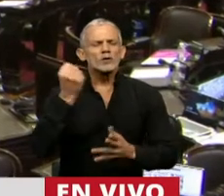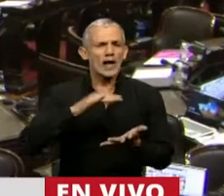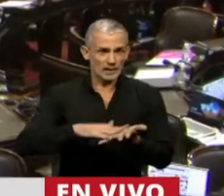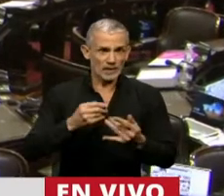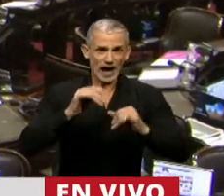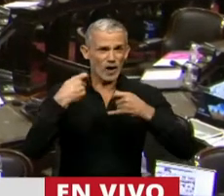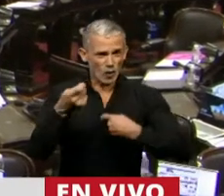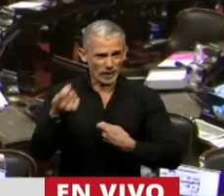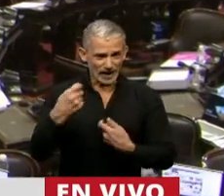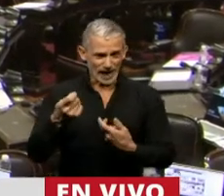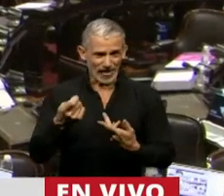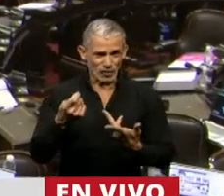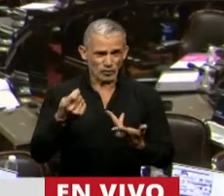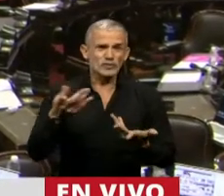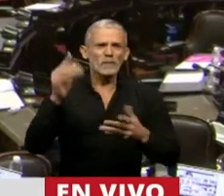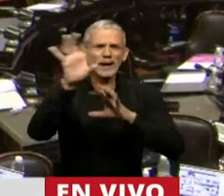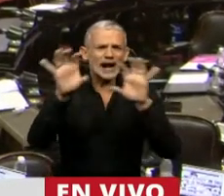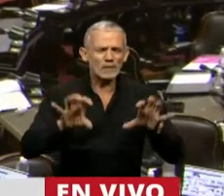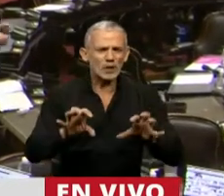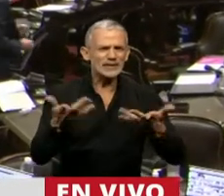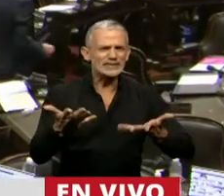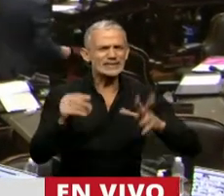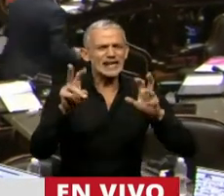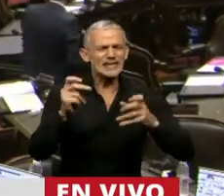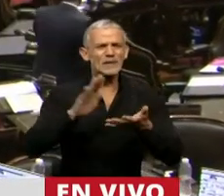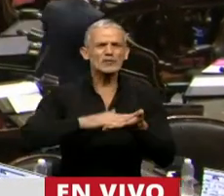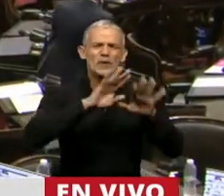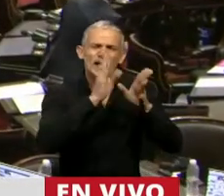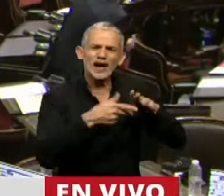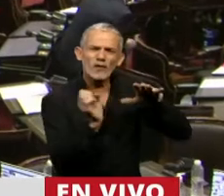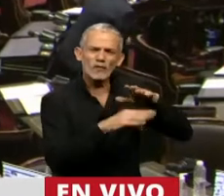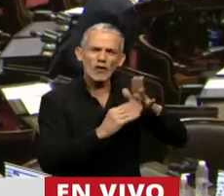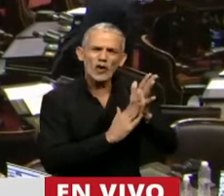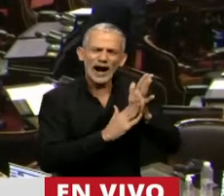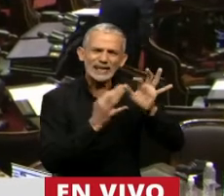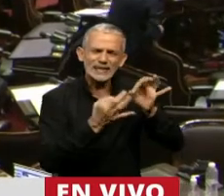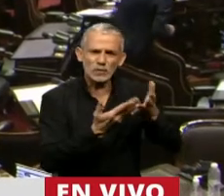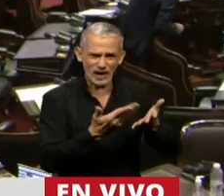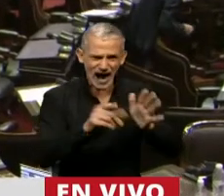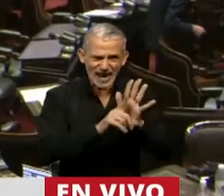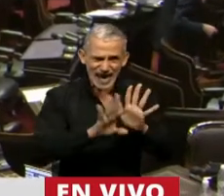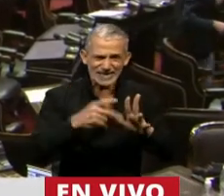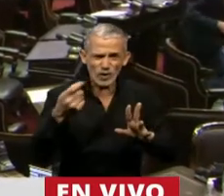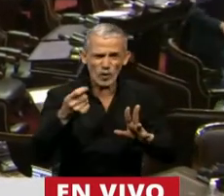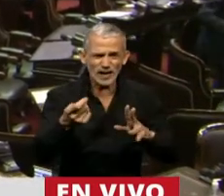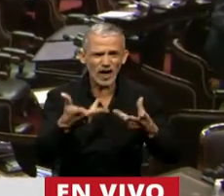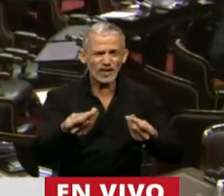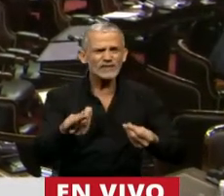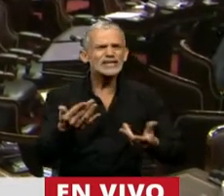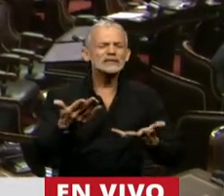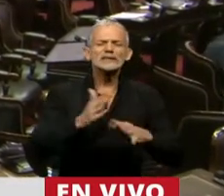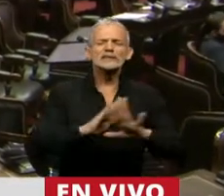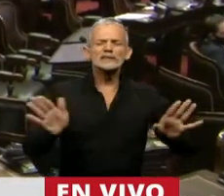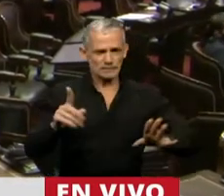para los jubilados y para las provincias como era el tema del Fondo de Garantía de Sustentabilidad. Creo que, más allá de la